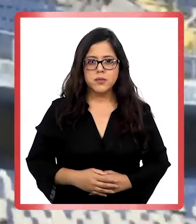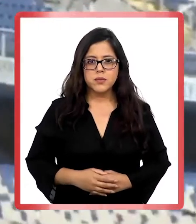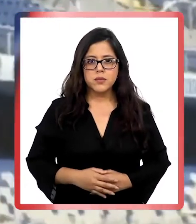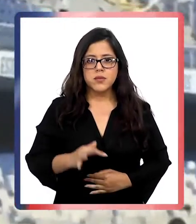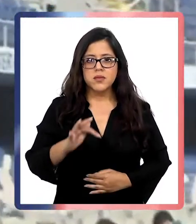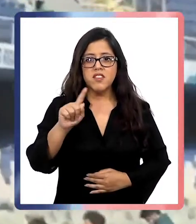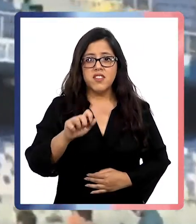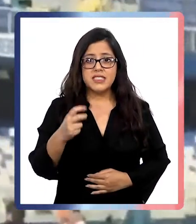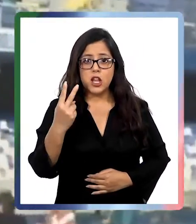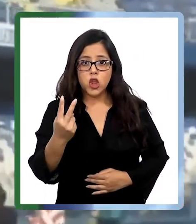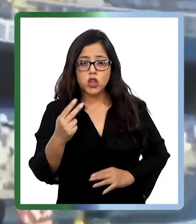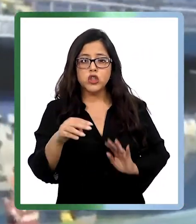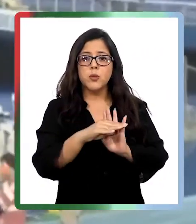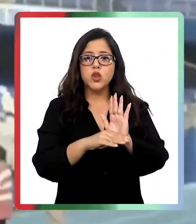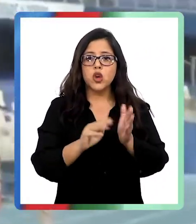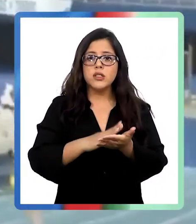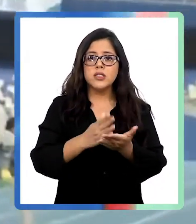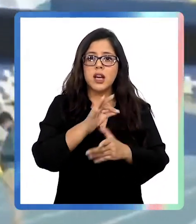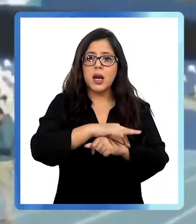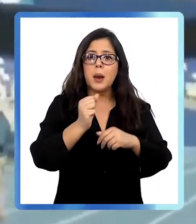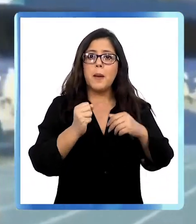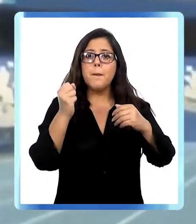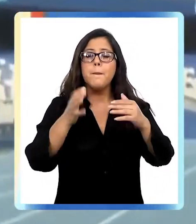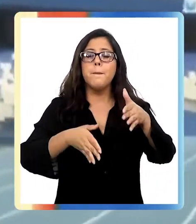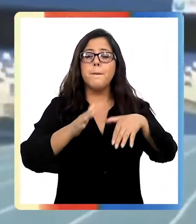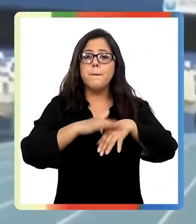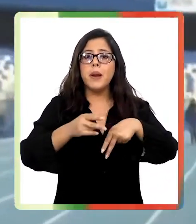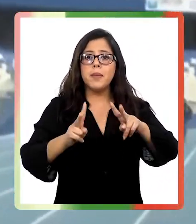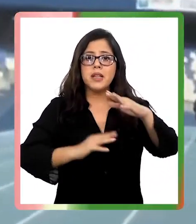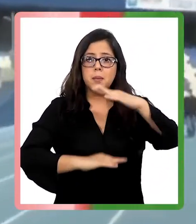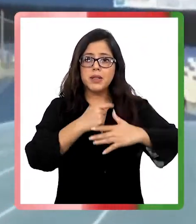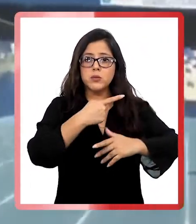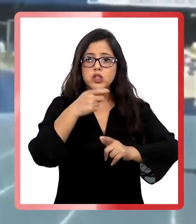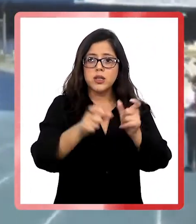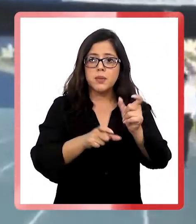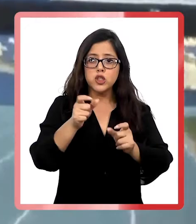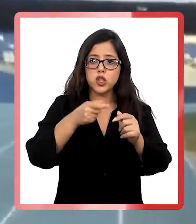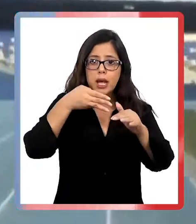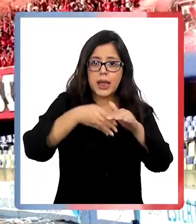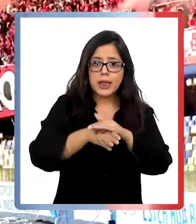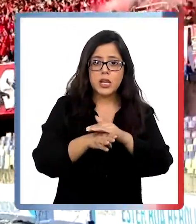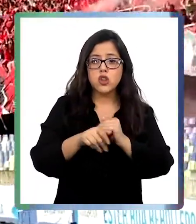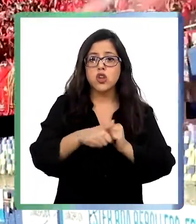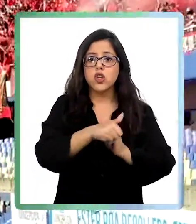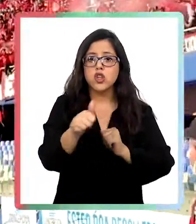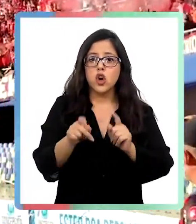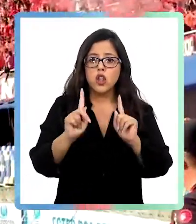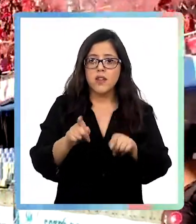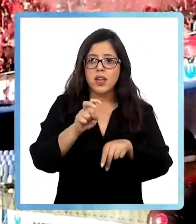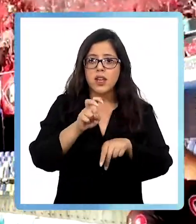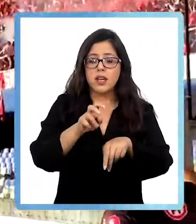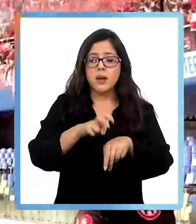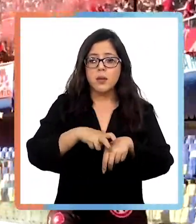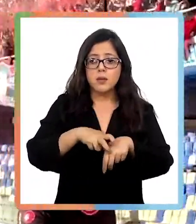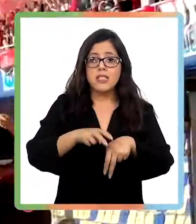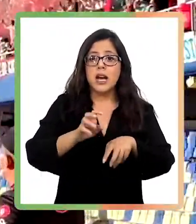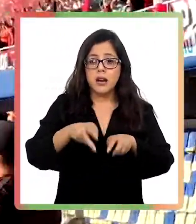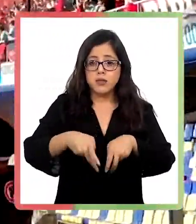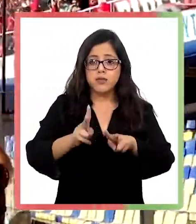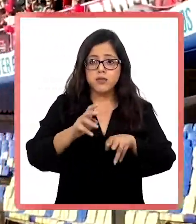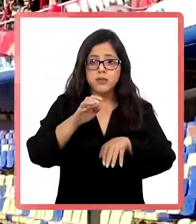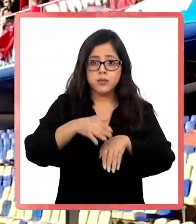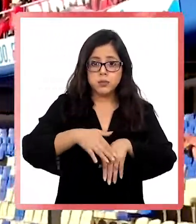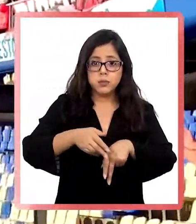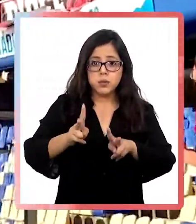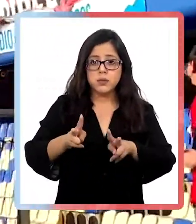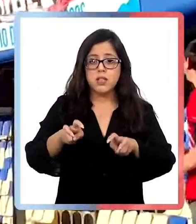de transición, el protocolo sanitario permite un máximo de 100 personas al interior del recinto y todas deben tener su pase de movilidad habilitado. En el